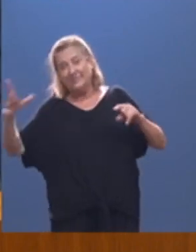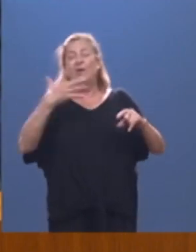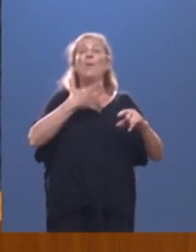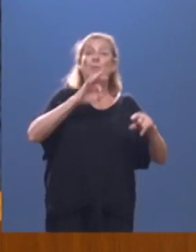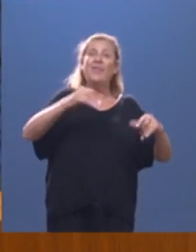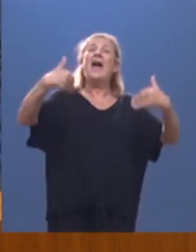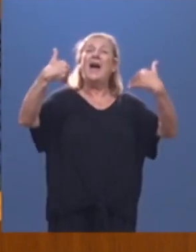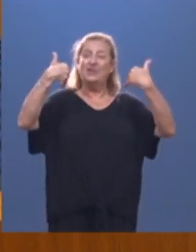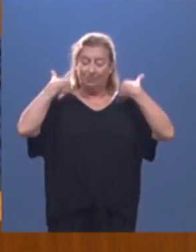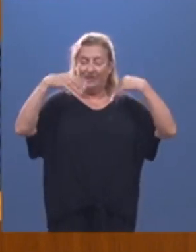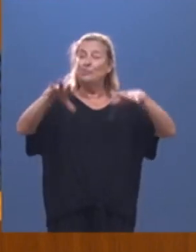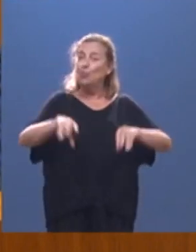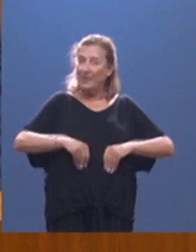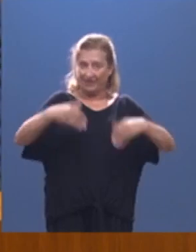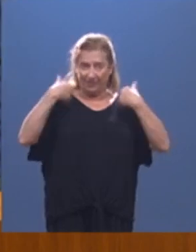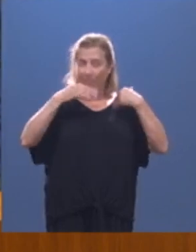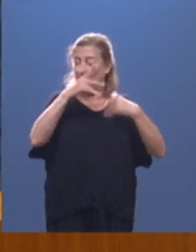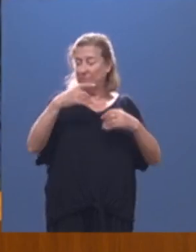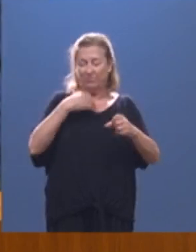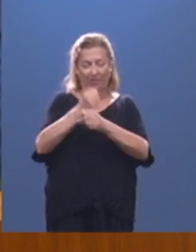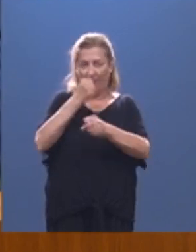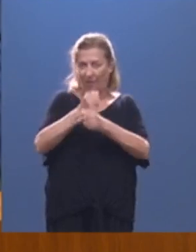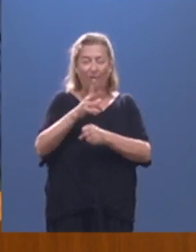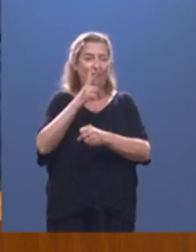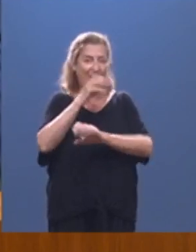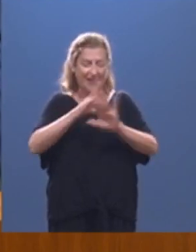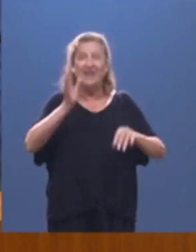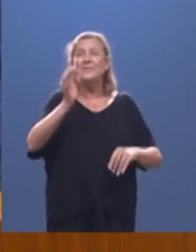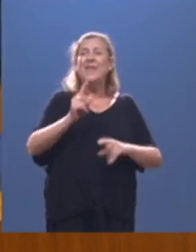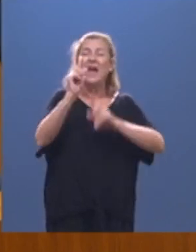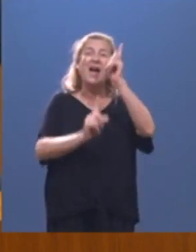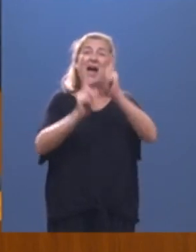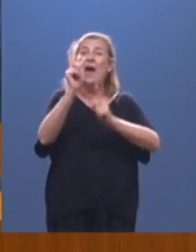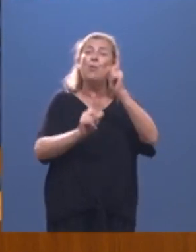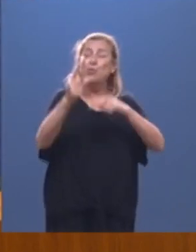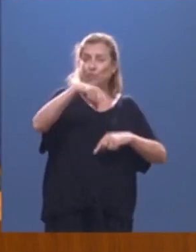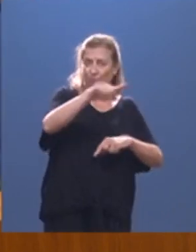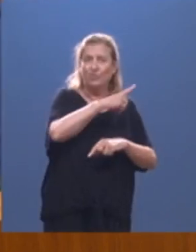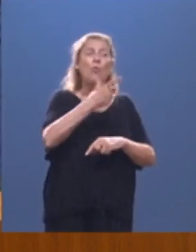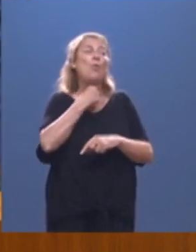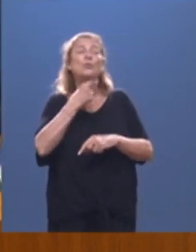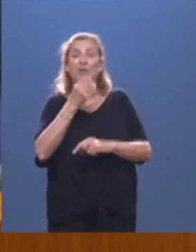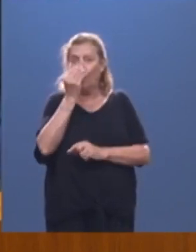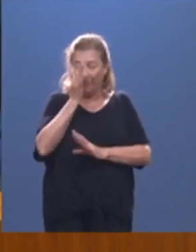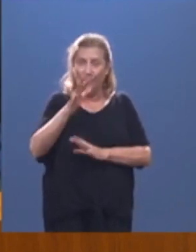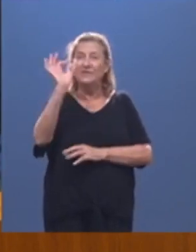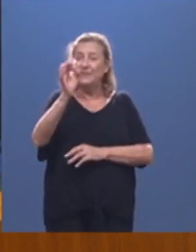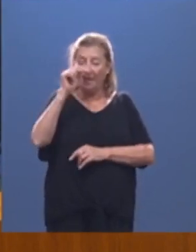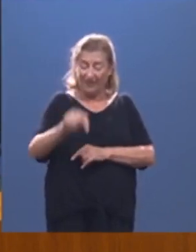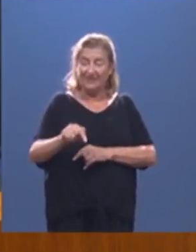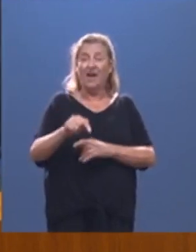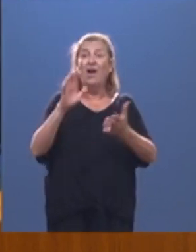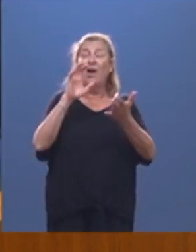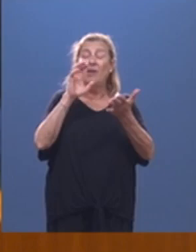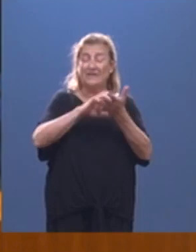responsabilidades por su ineficaz gestión. Es verdad que a alguno le compra esa fábula. Es cierto que en esta comunidad autónoma, nacida desde la